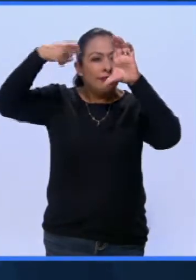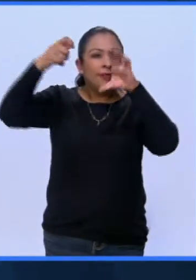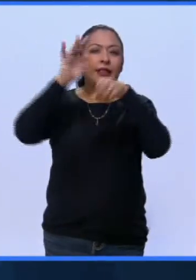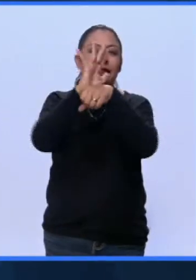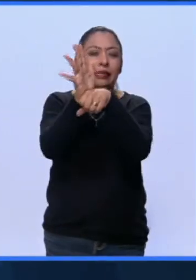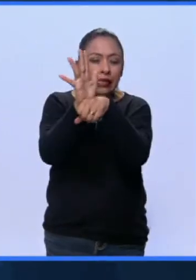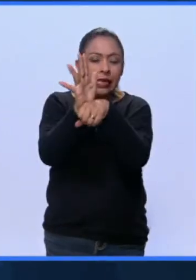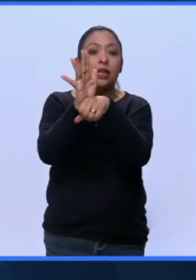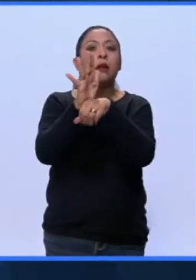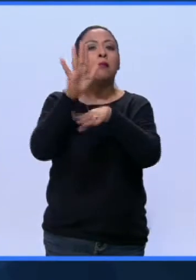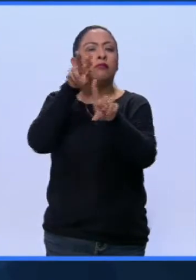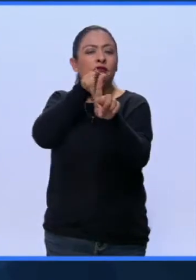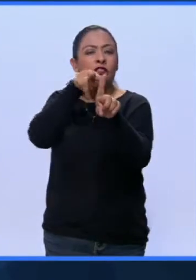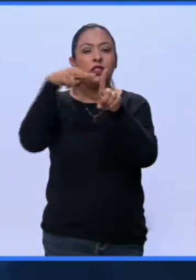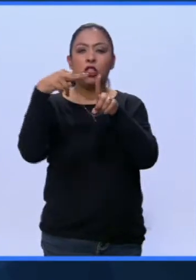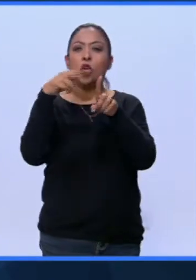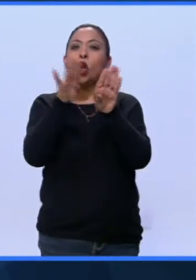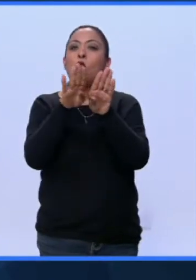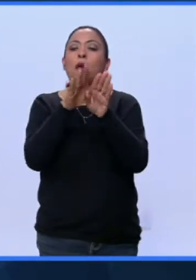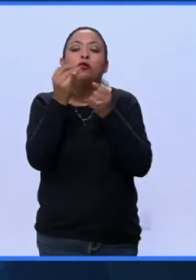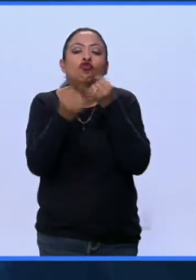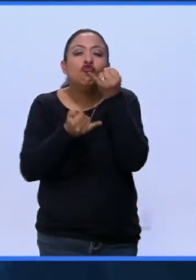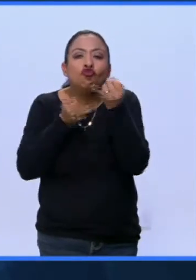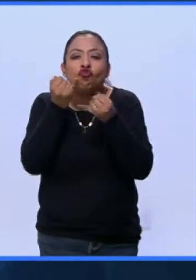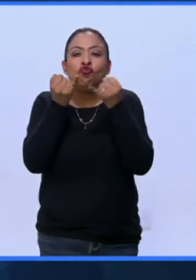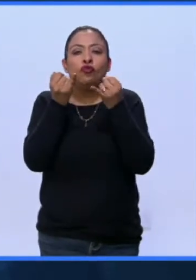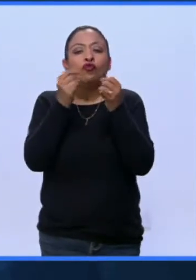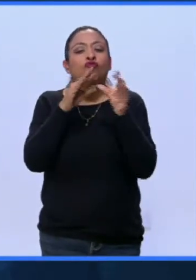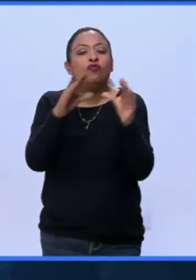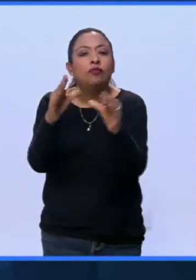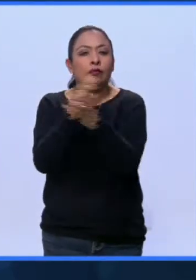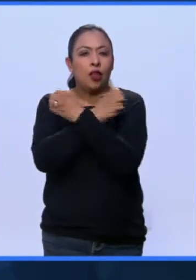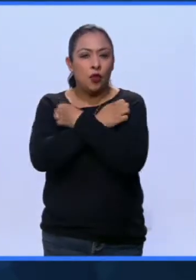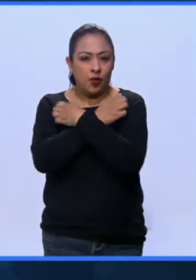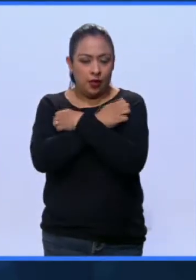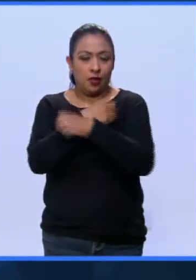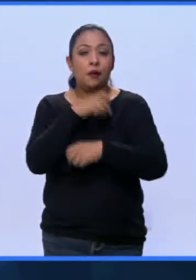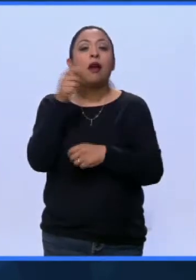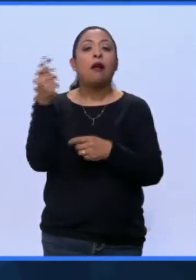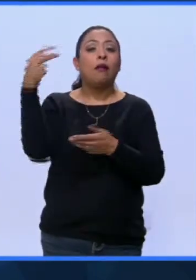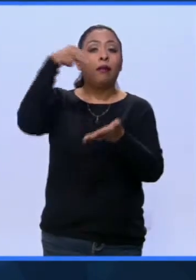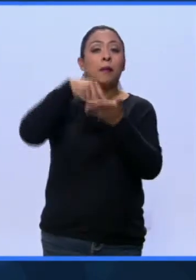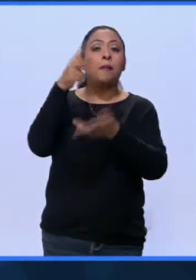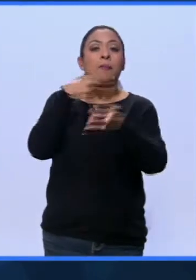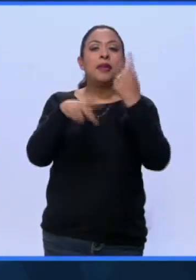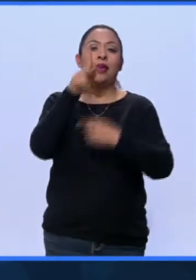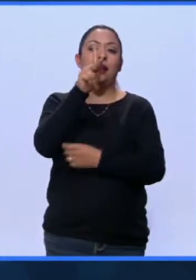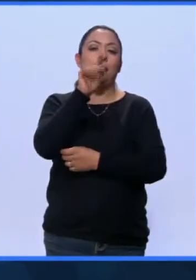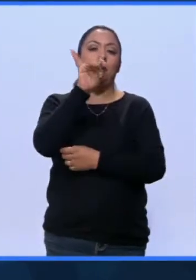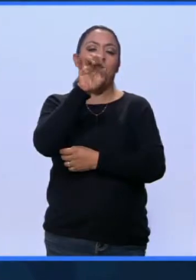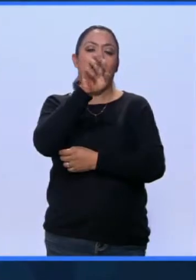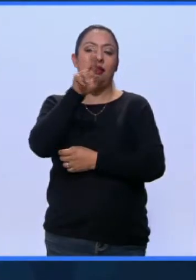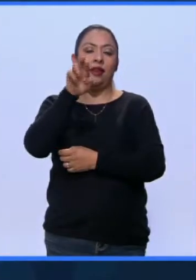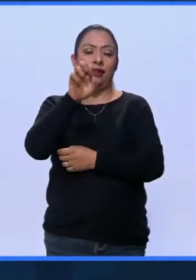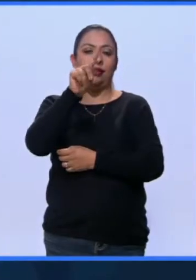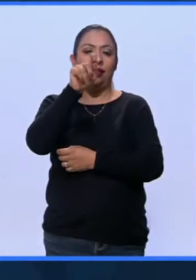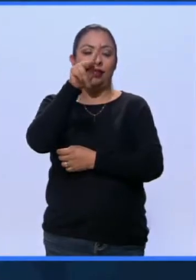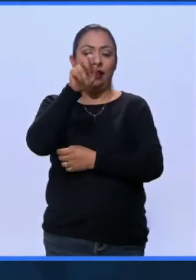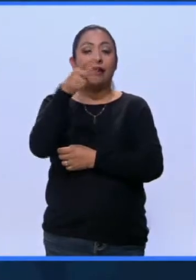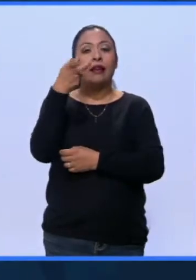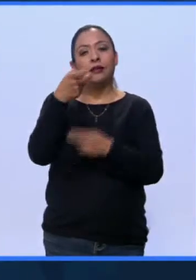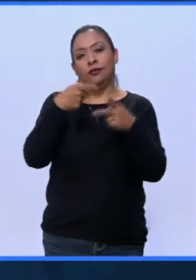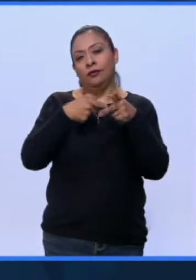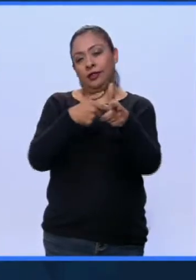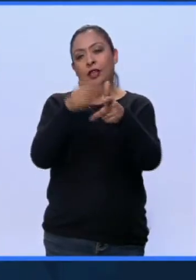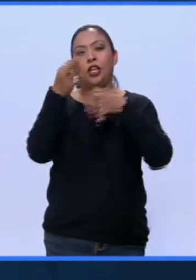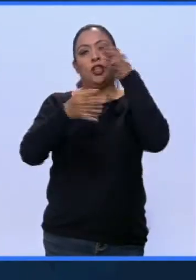perspectiva muy lúdica y muy educativa. Y para ello, estará aquí en el estudio Pierre Tatarca. Esto y mucho más en Noticias 22.